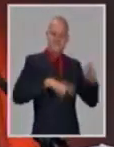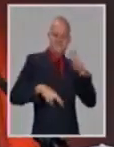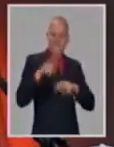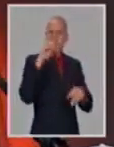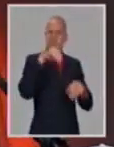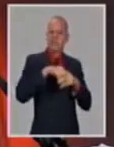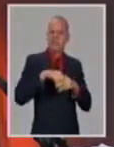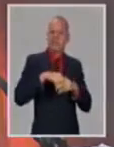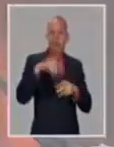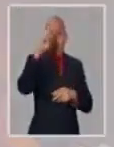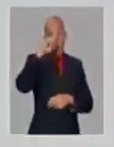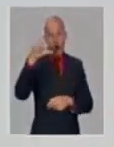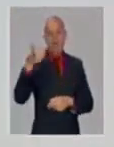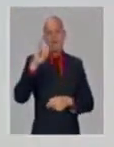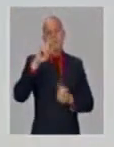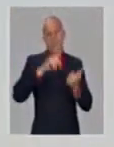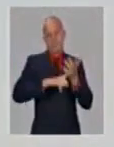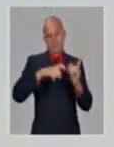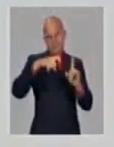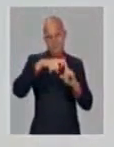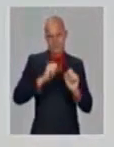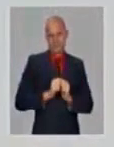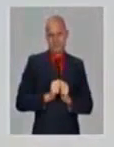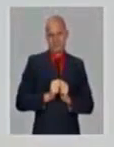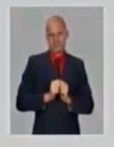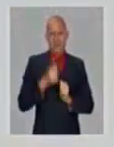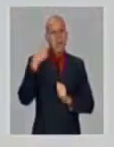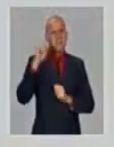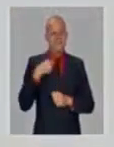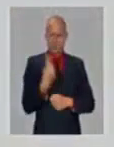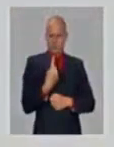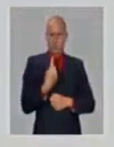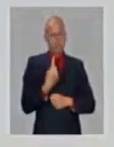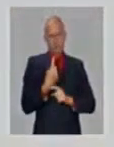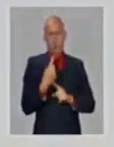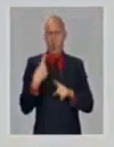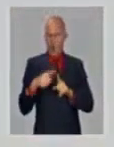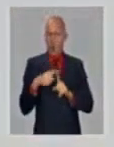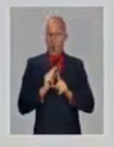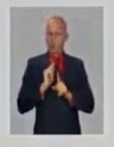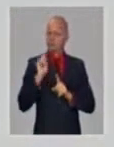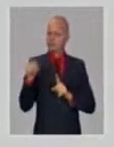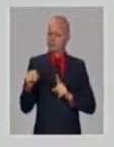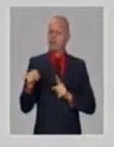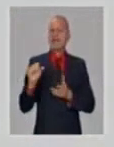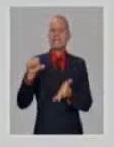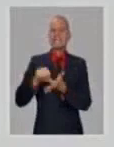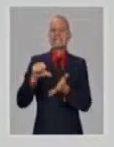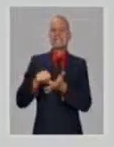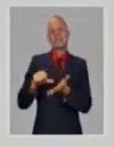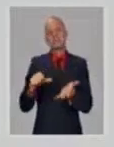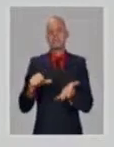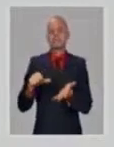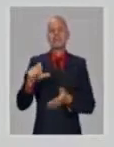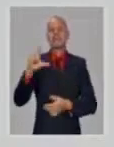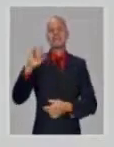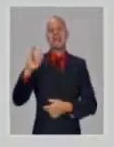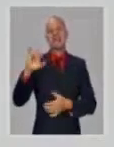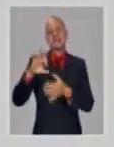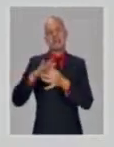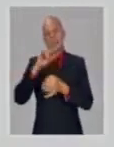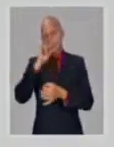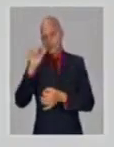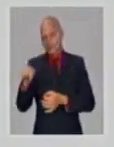se están haciendo con COVID pero aquí están diferentes instituciones está CIGB está el SIN está el